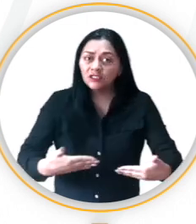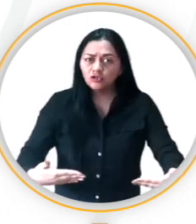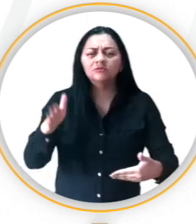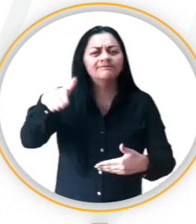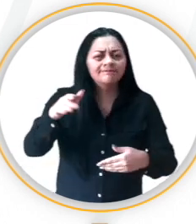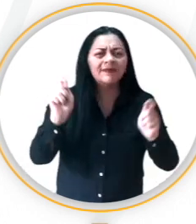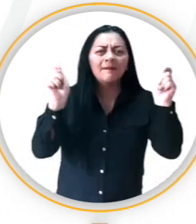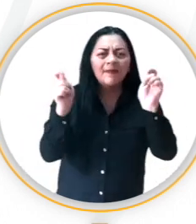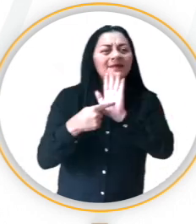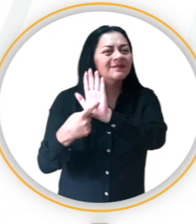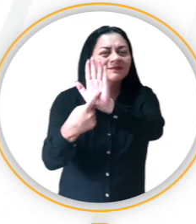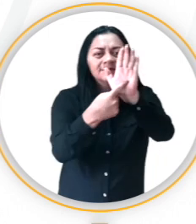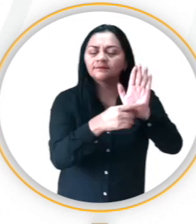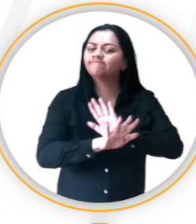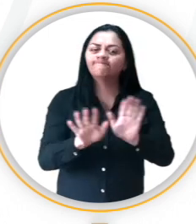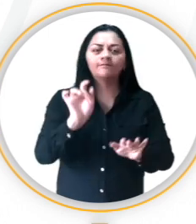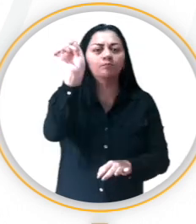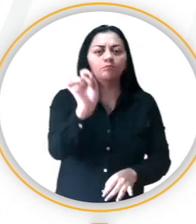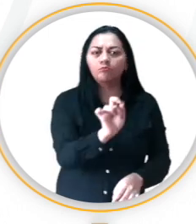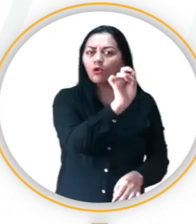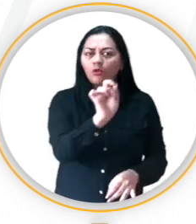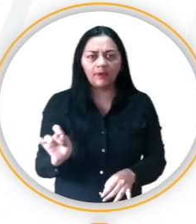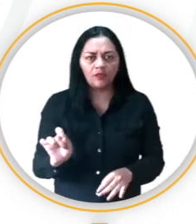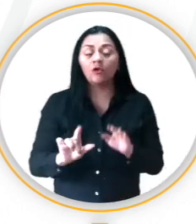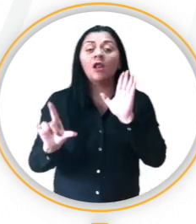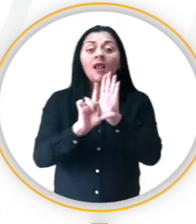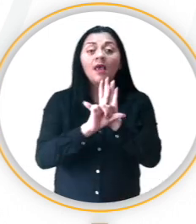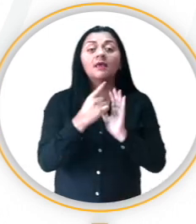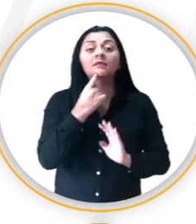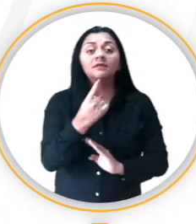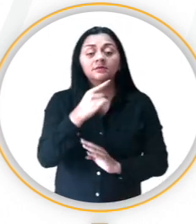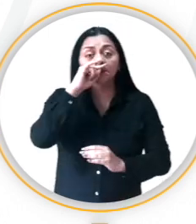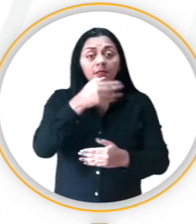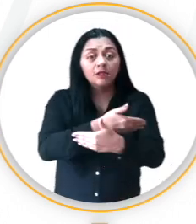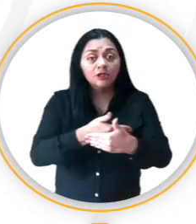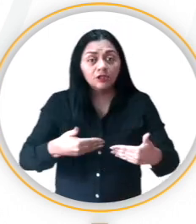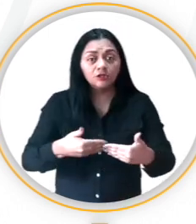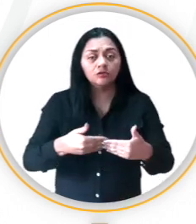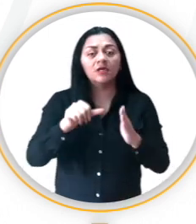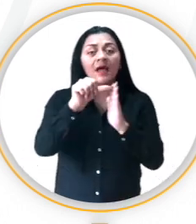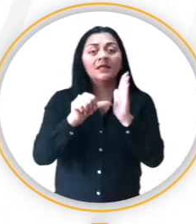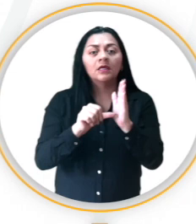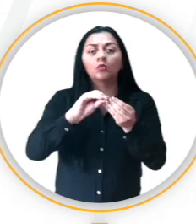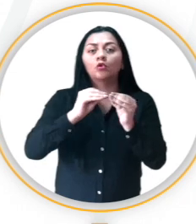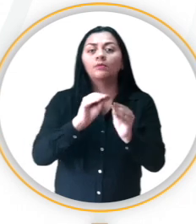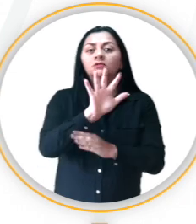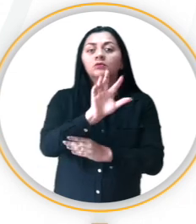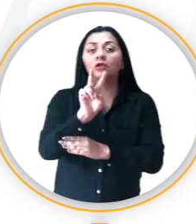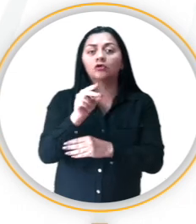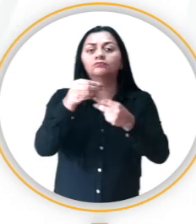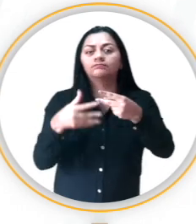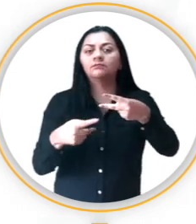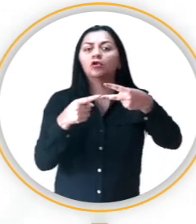niños o adolescentes en programas o espectáculos de proselitismo político, conforme lo establece el Código Orgánico de la Niñez y Adolescencia en el